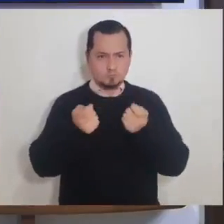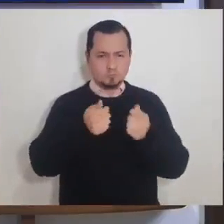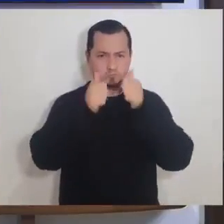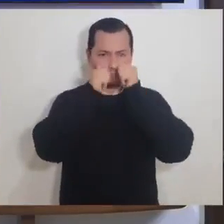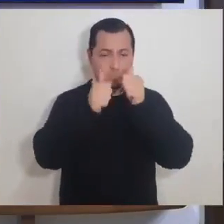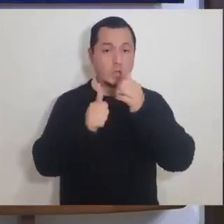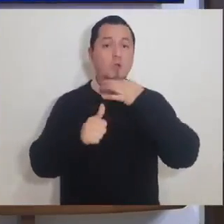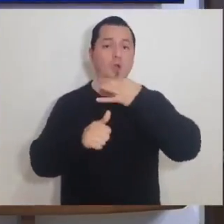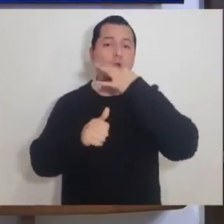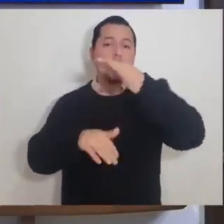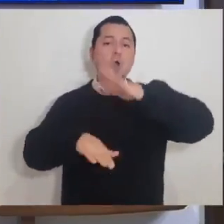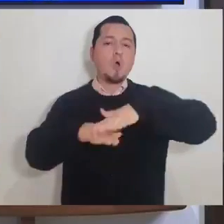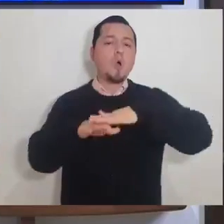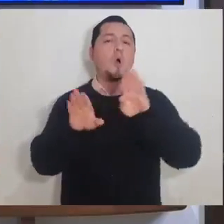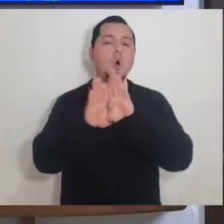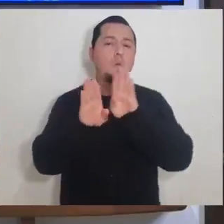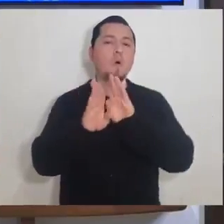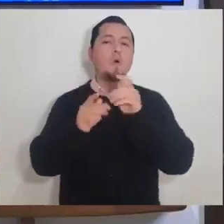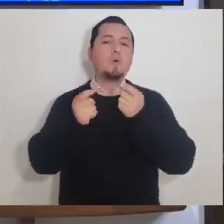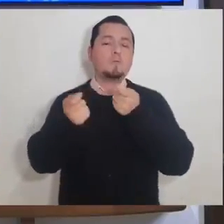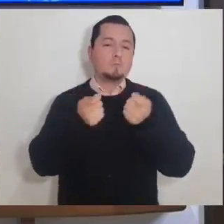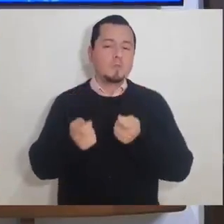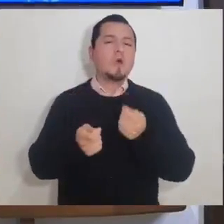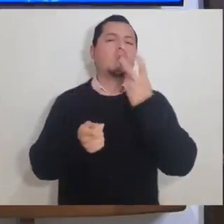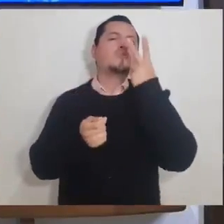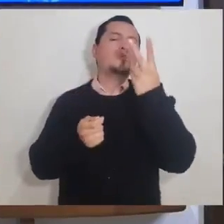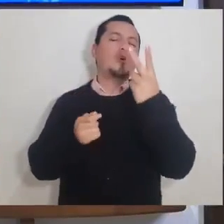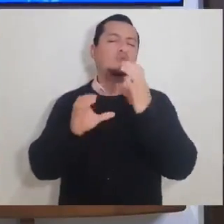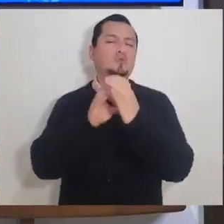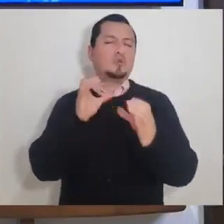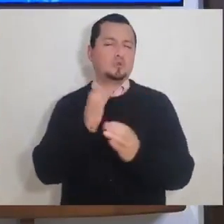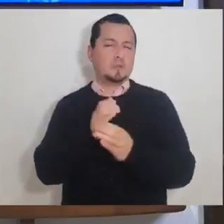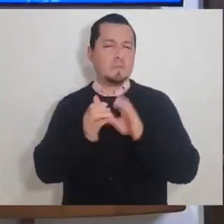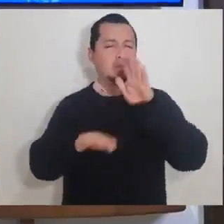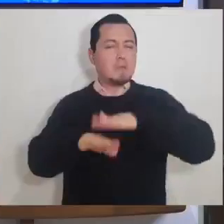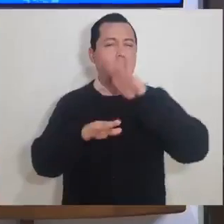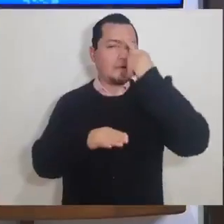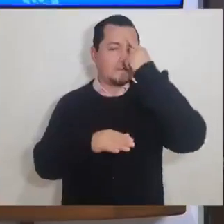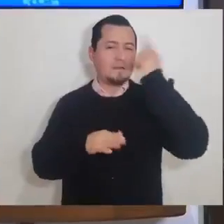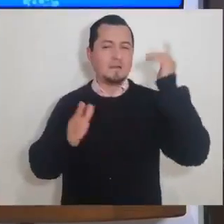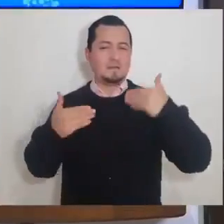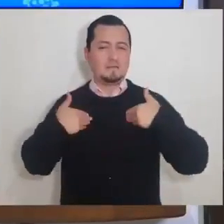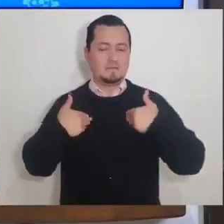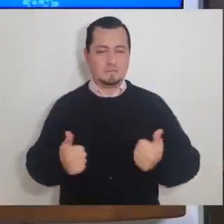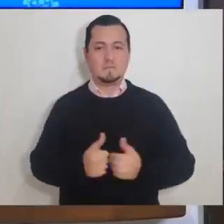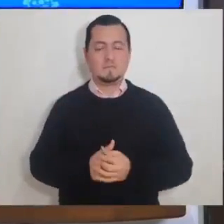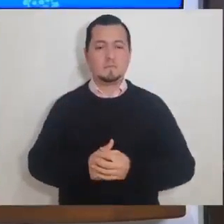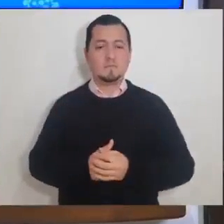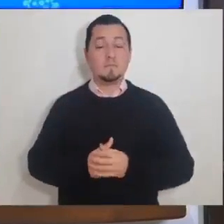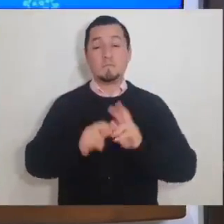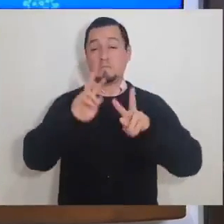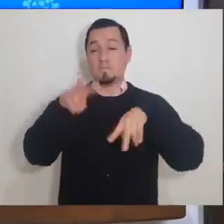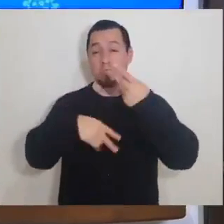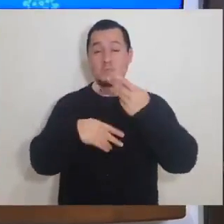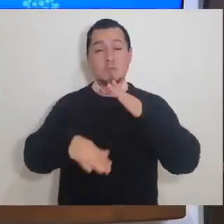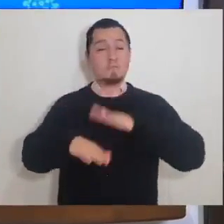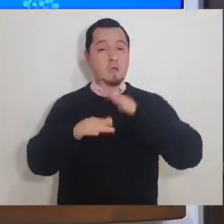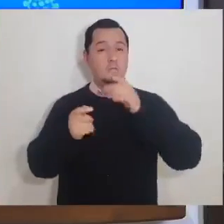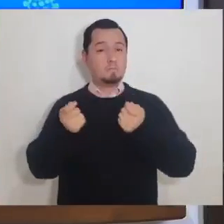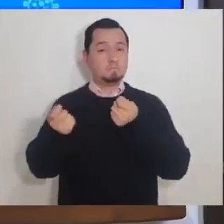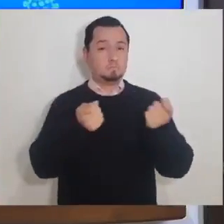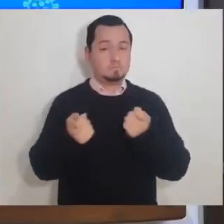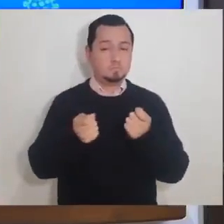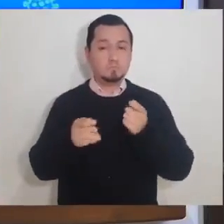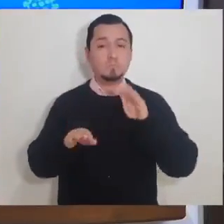algunas medidas que quiero anunciarles a continuación, con dos objetivos fundamentales. Primero, vamos a aumentar el